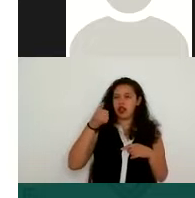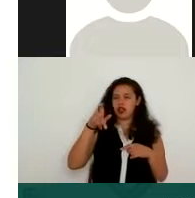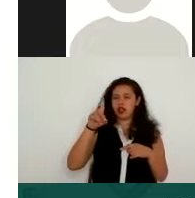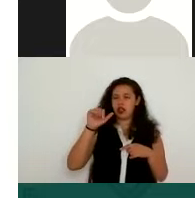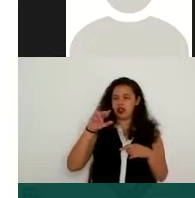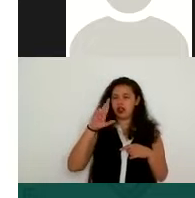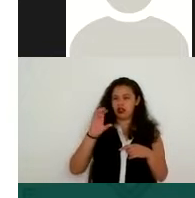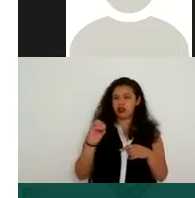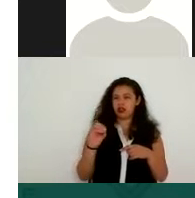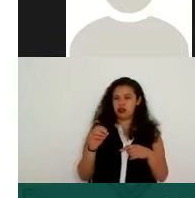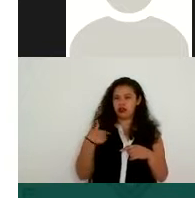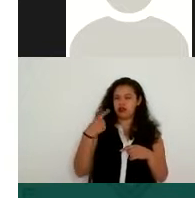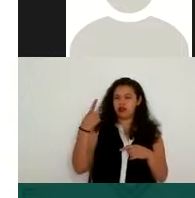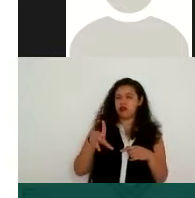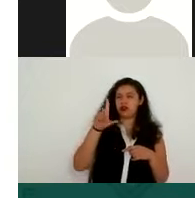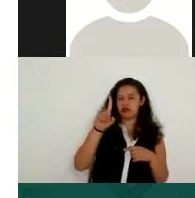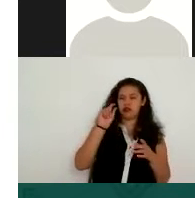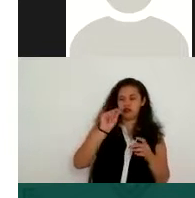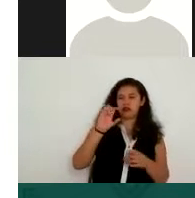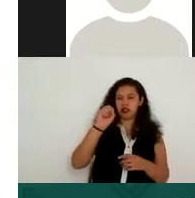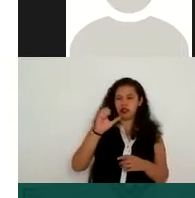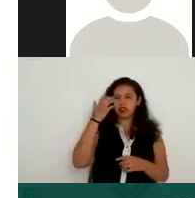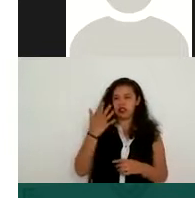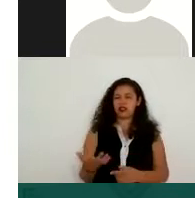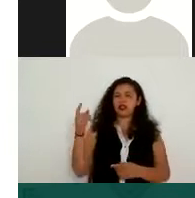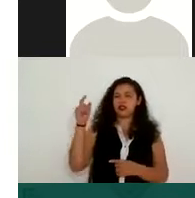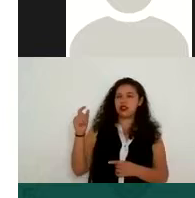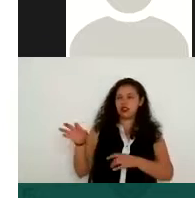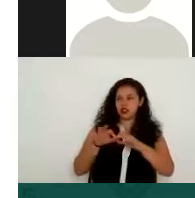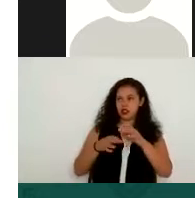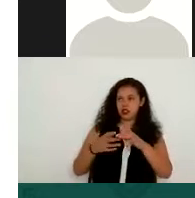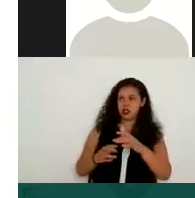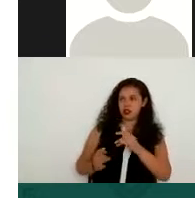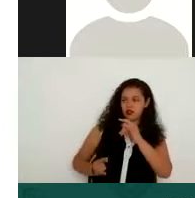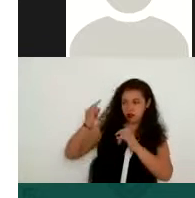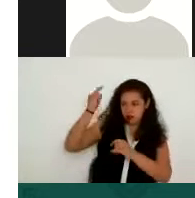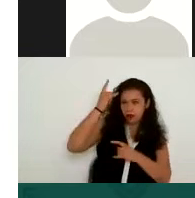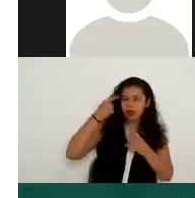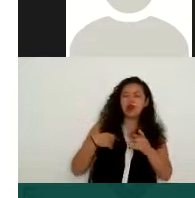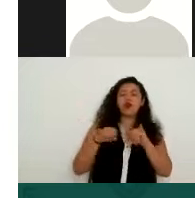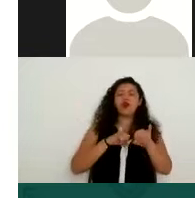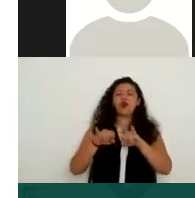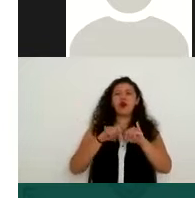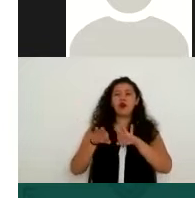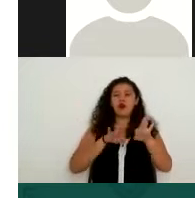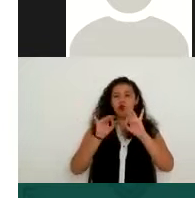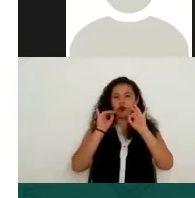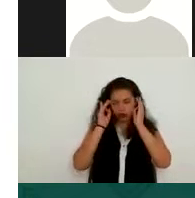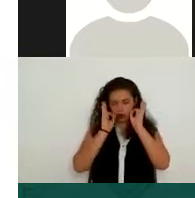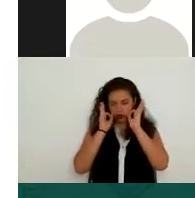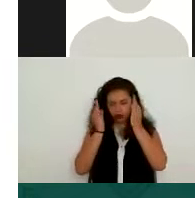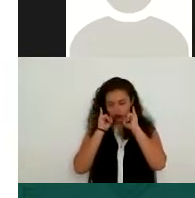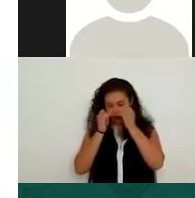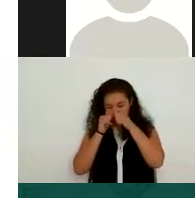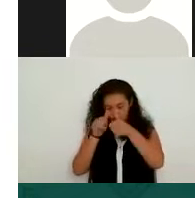trabajo en la unidad de transparencia de la Junta de Asistencia Privada. Yo, en este caso, la información que estoy refiriendo son datos personales de mi